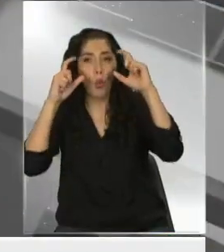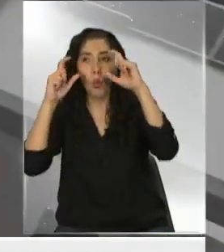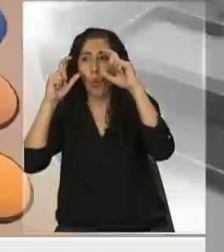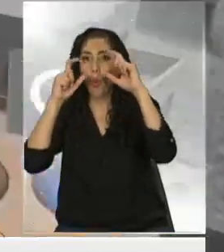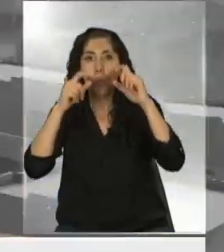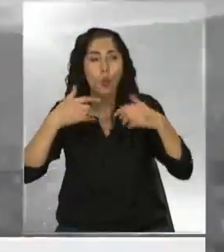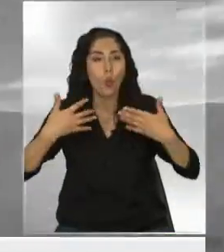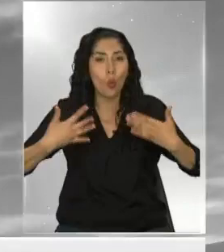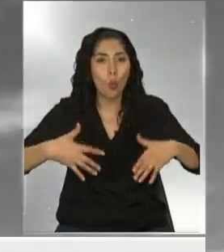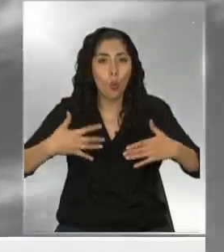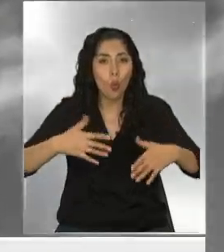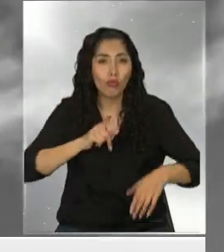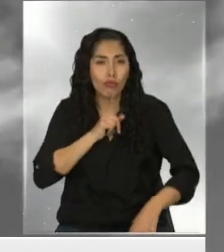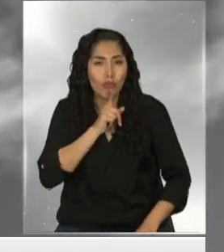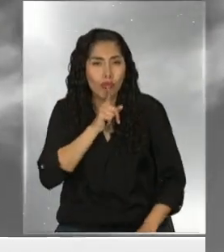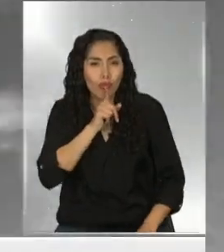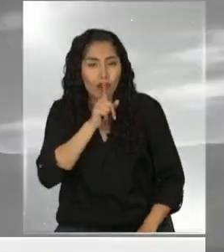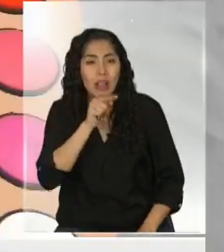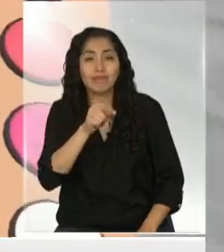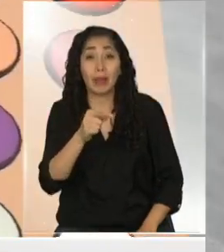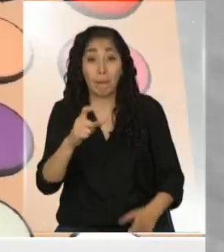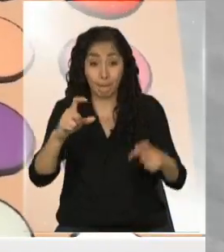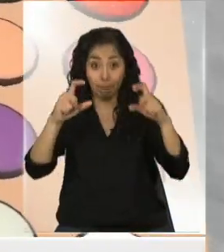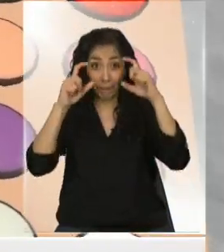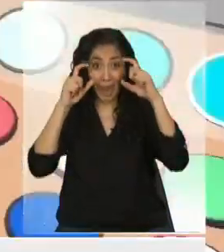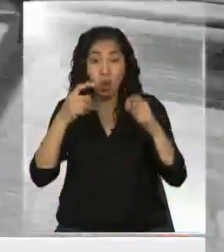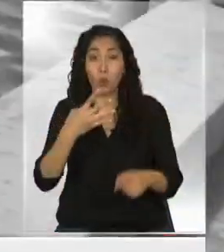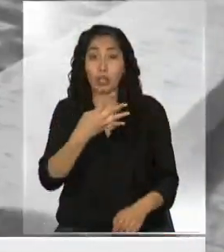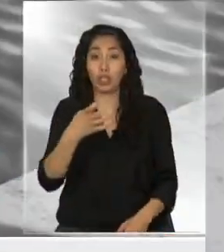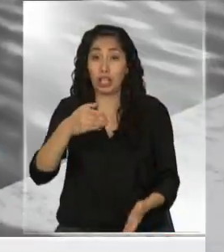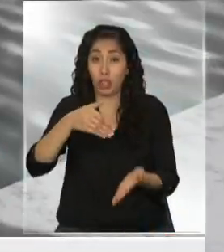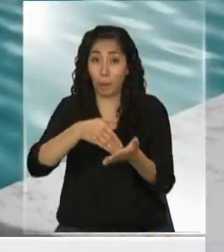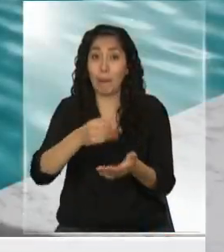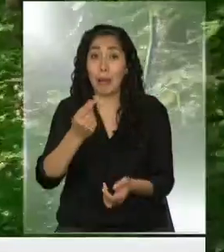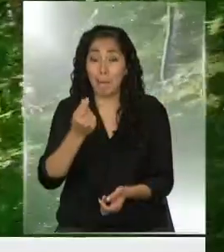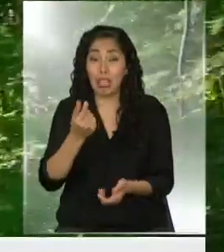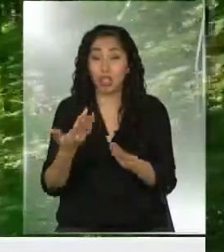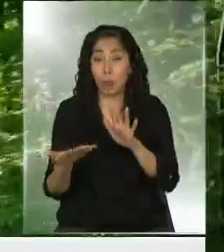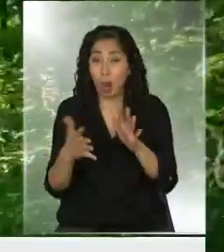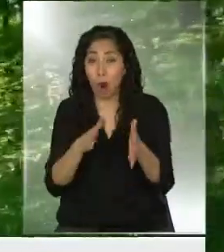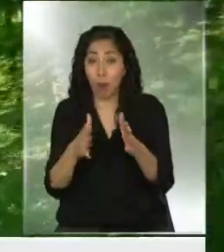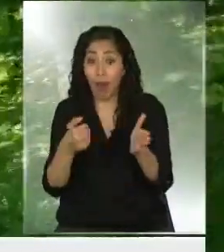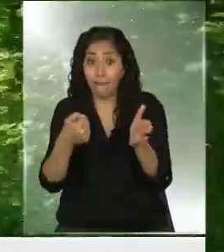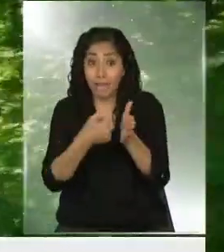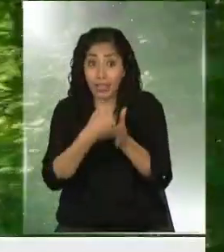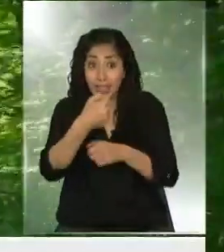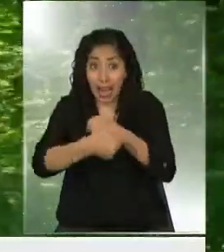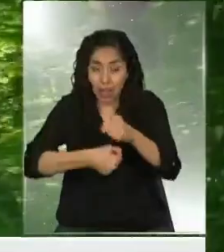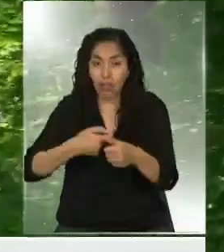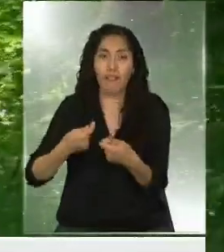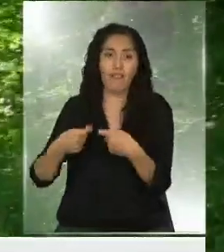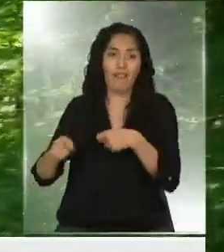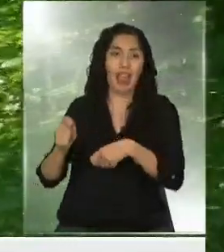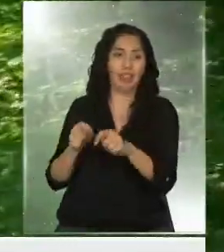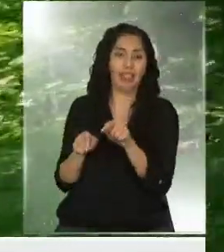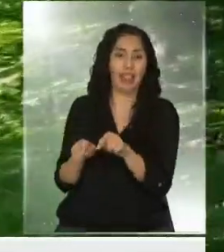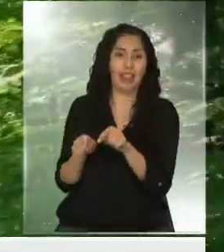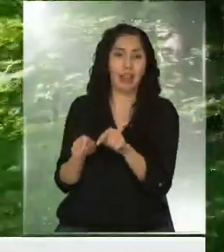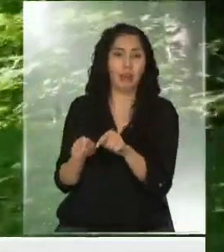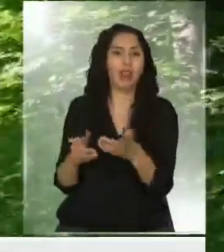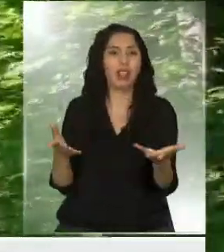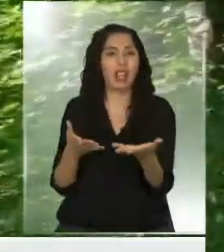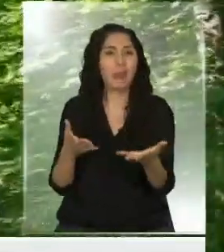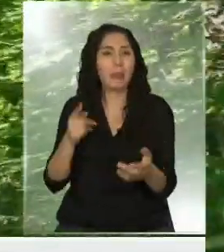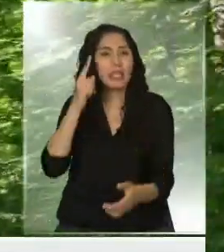este producto, que cuesta algo así como 400 mil pesos más o menos chilenos, que se va a vender a fin de año, está pensado para justamente la salud